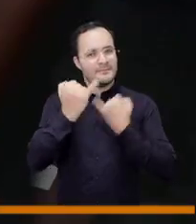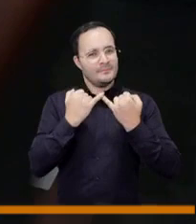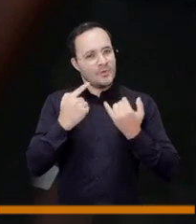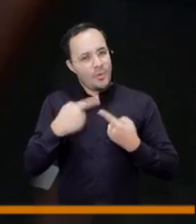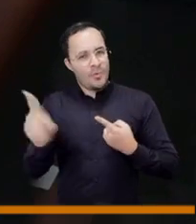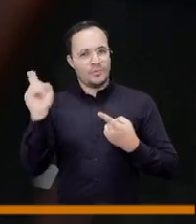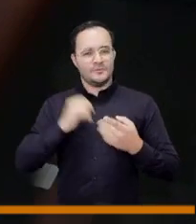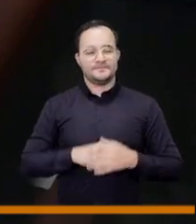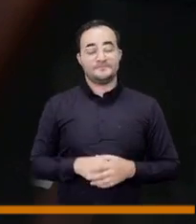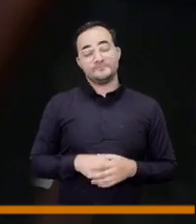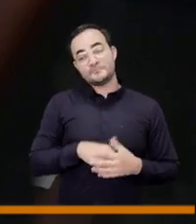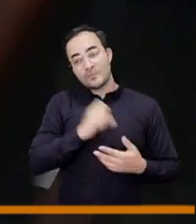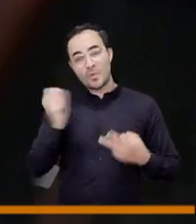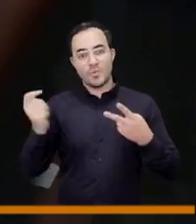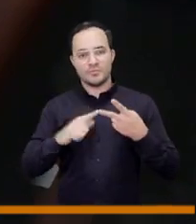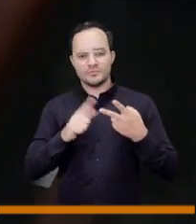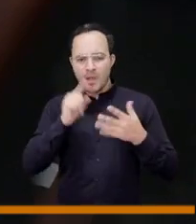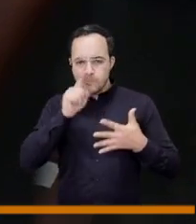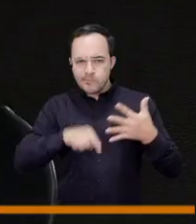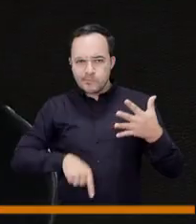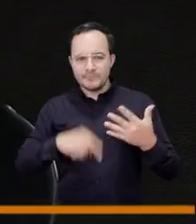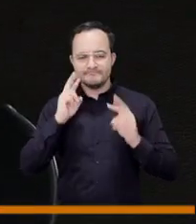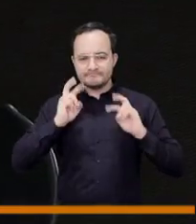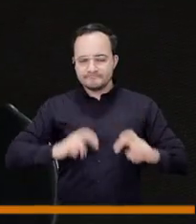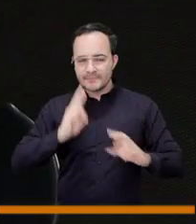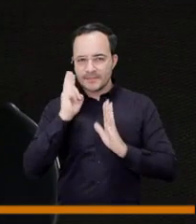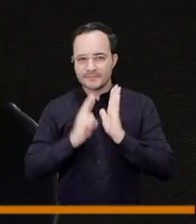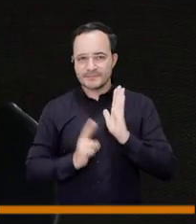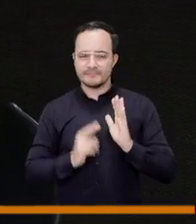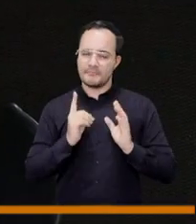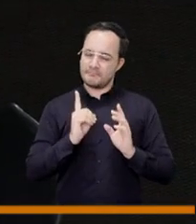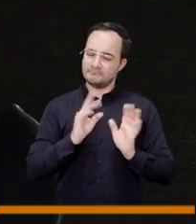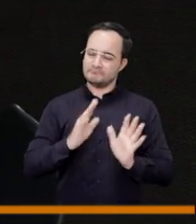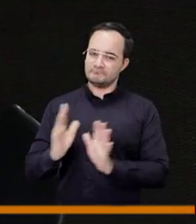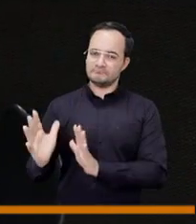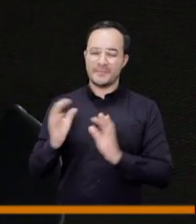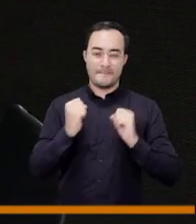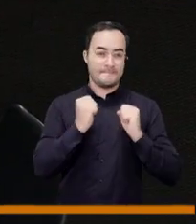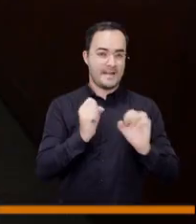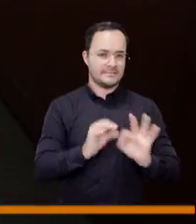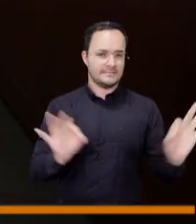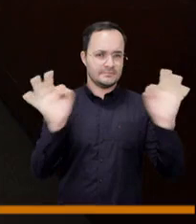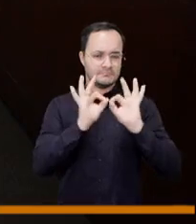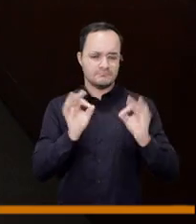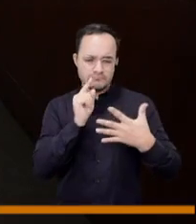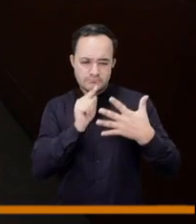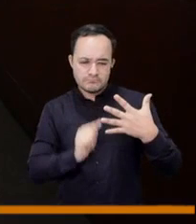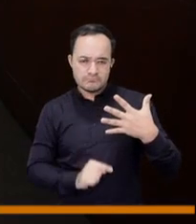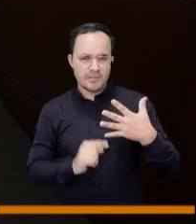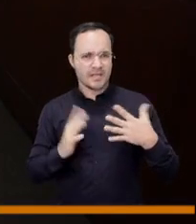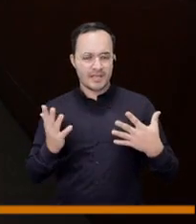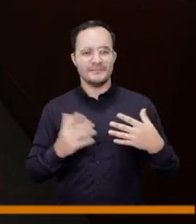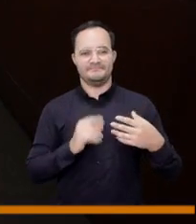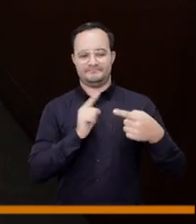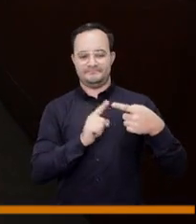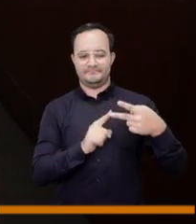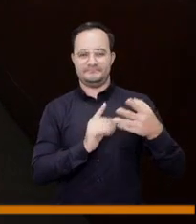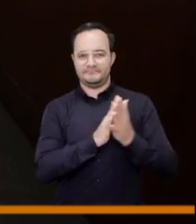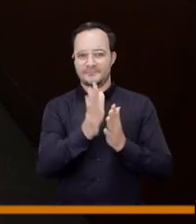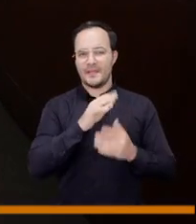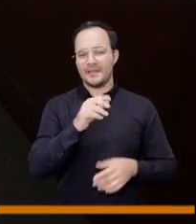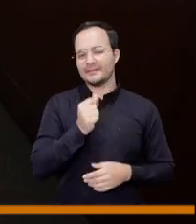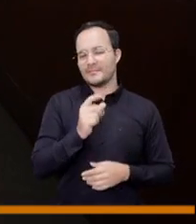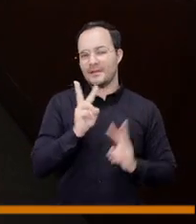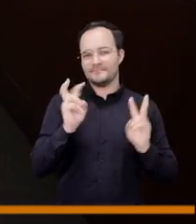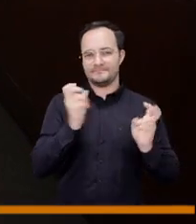hay otros que tenemos que empezar a revisar pero los más importantes que vamos a tener en el próximo periodo de sesiones si